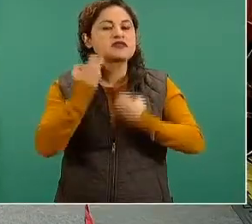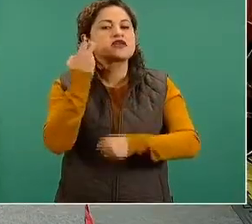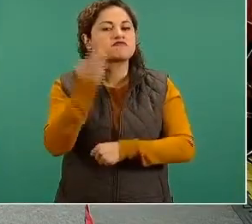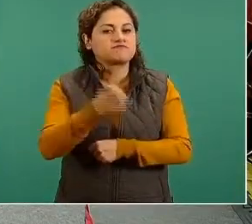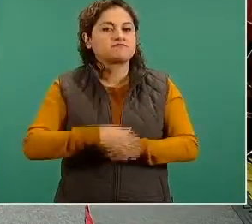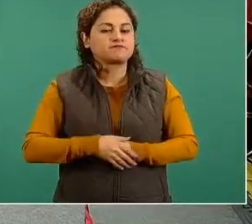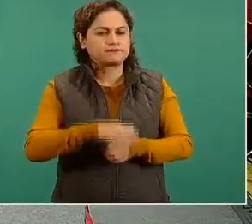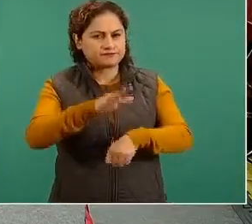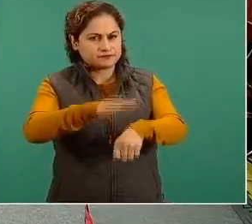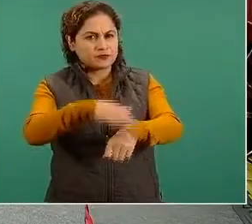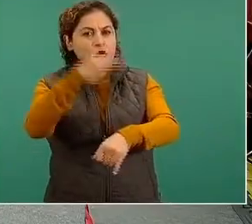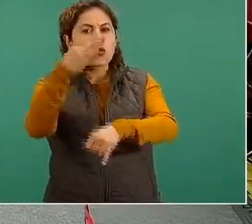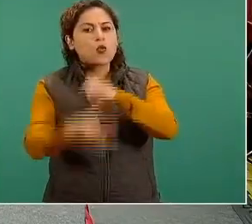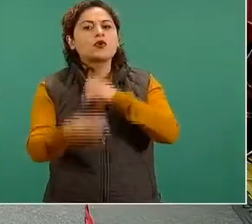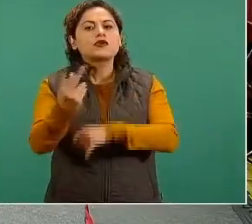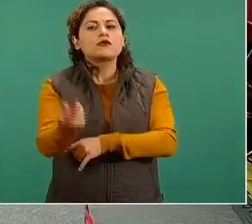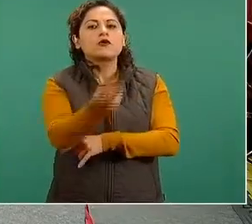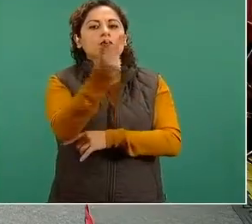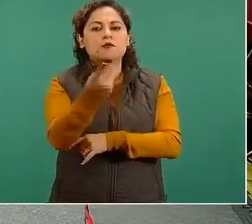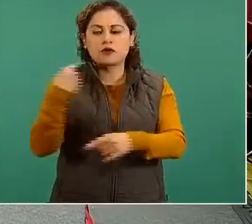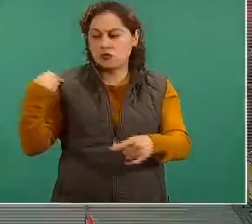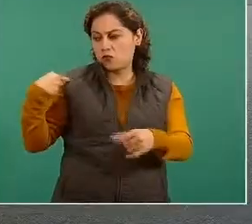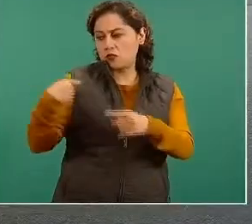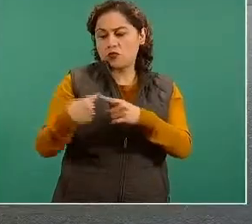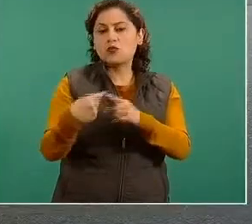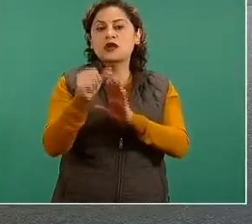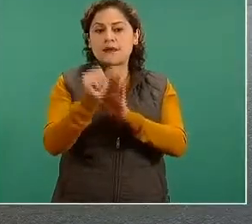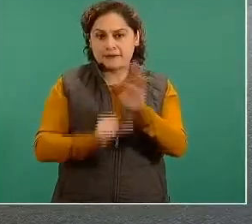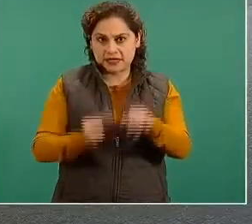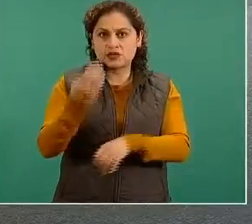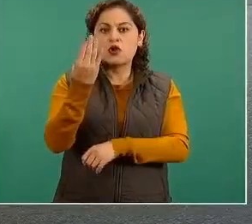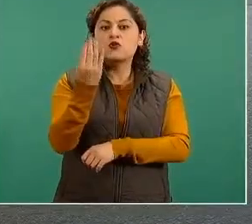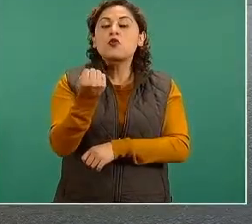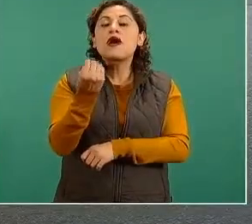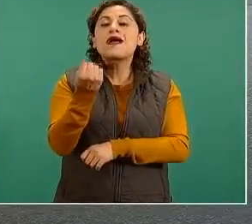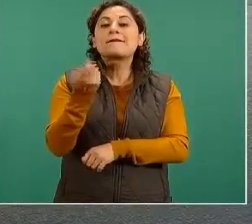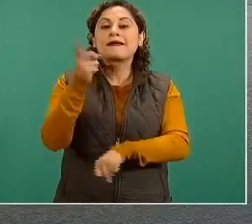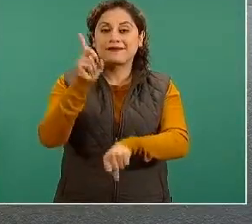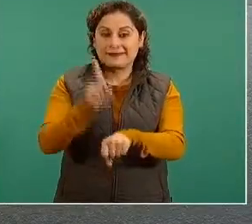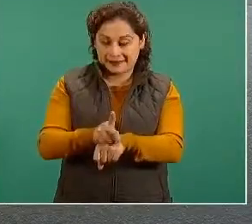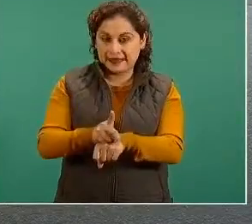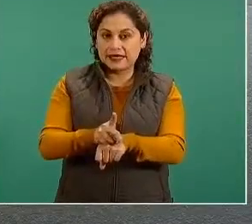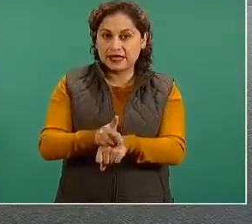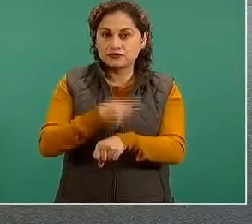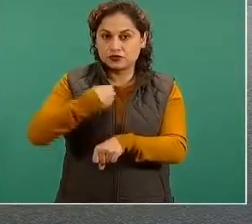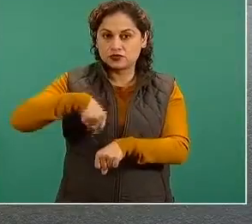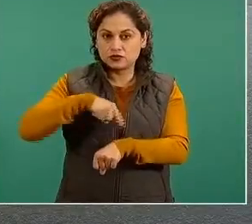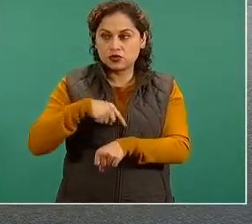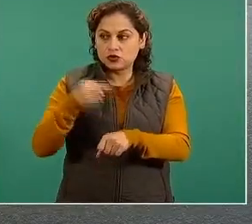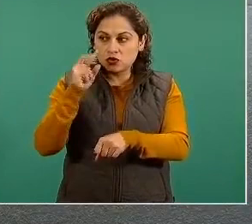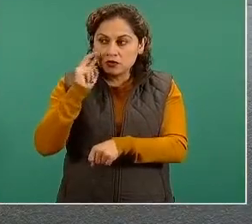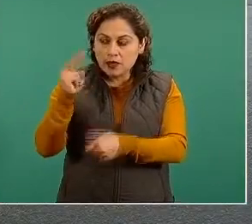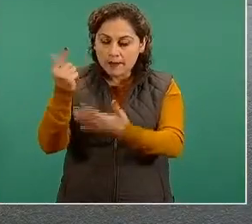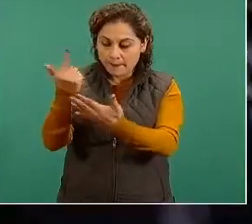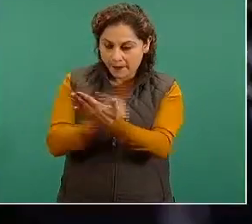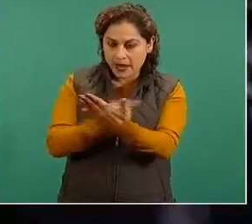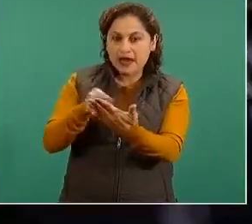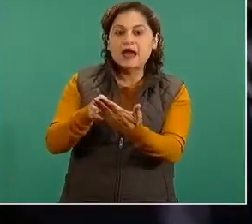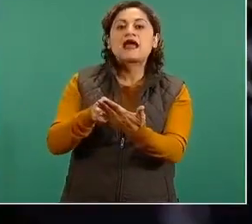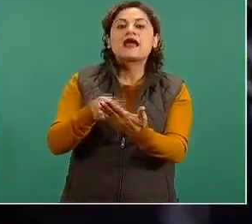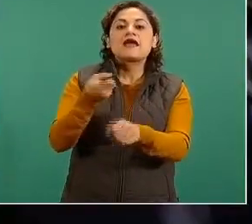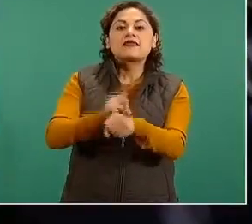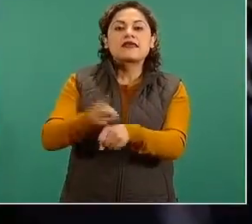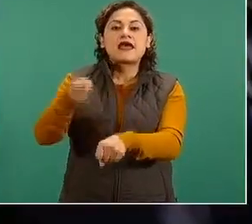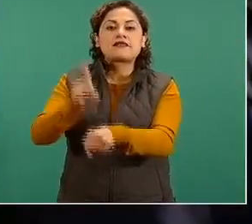va de este mes al menos nueve días hemos pasado el registro de mil muertes por día. Eso ocurrió solo tres veces el año pasado.